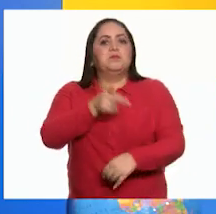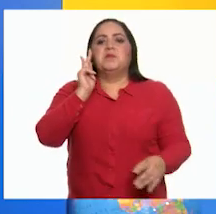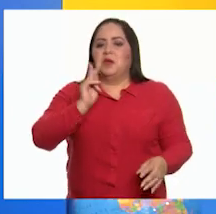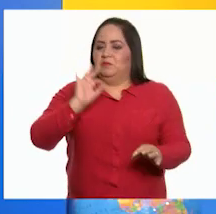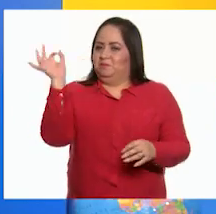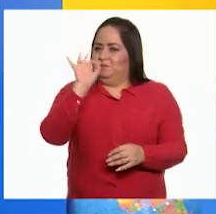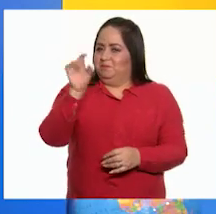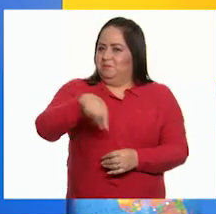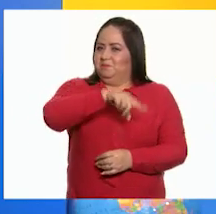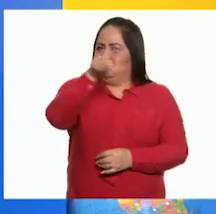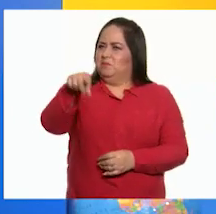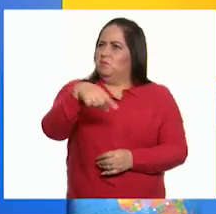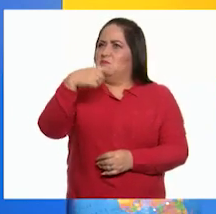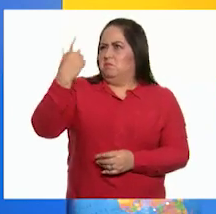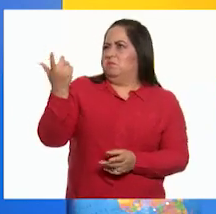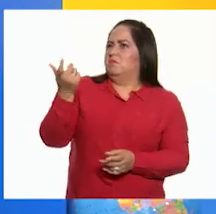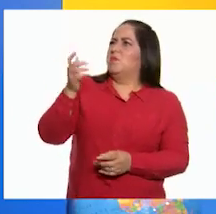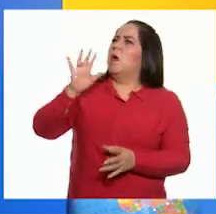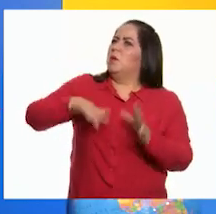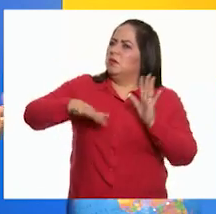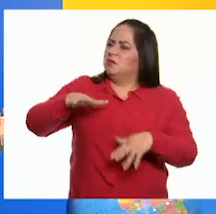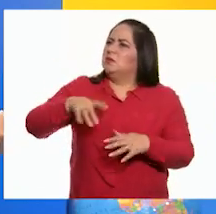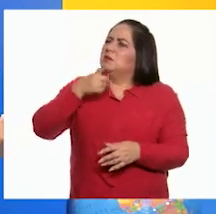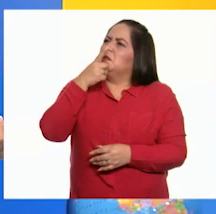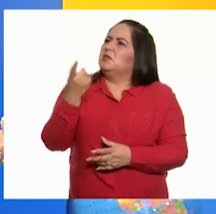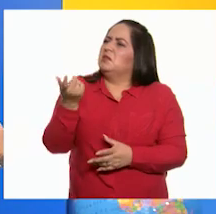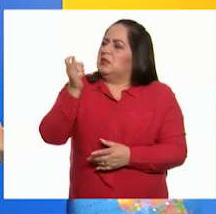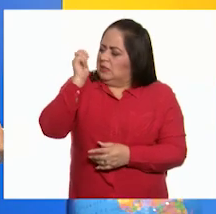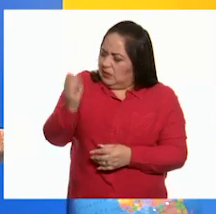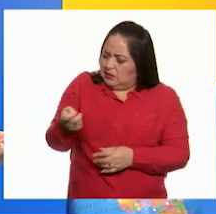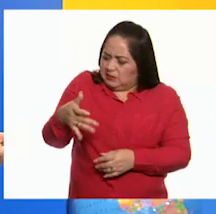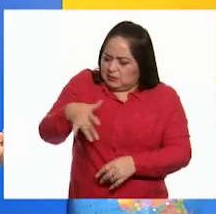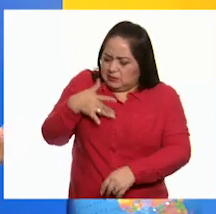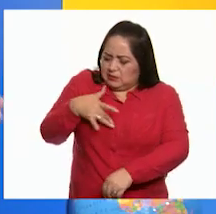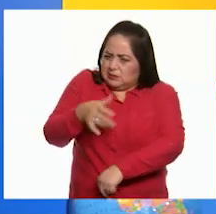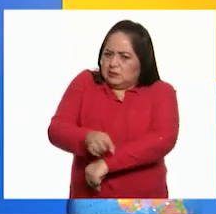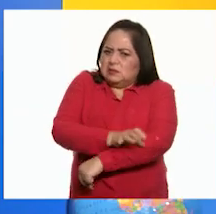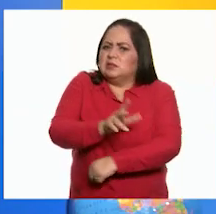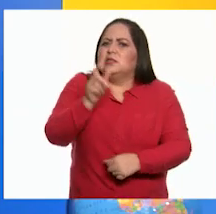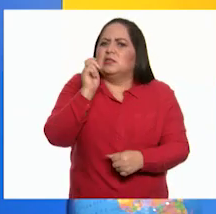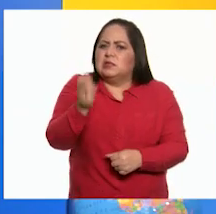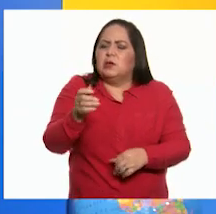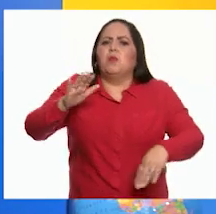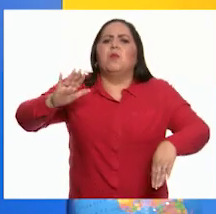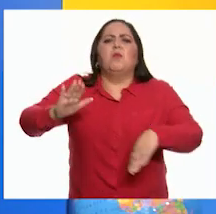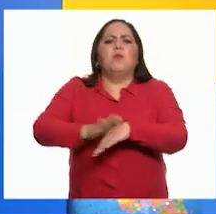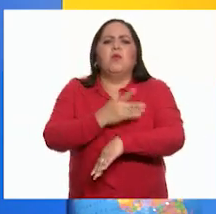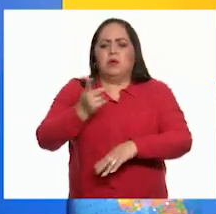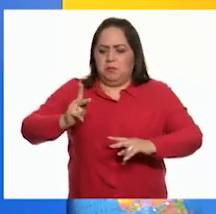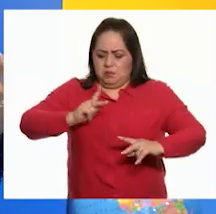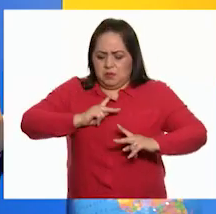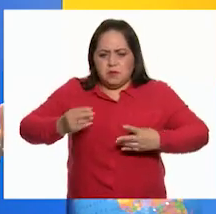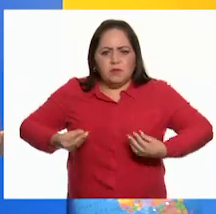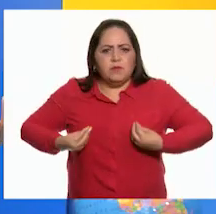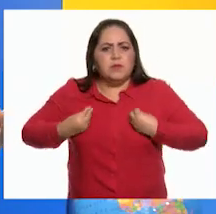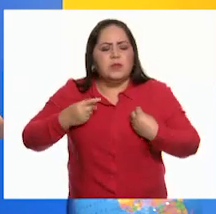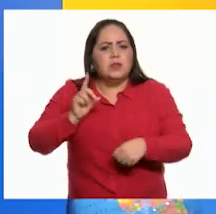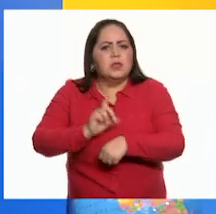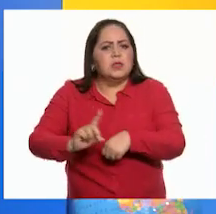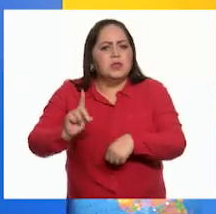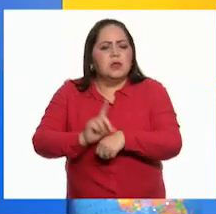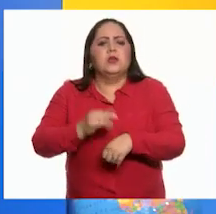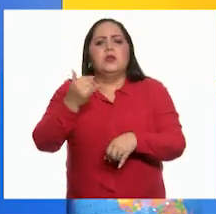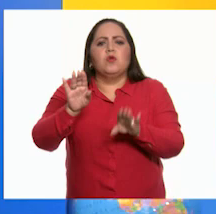Seguramente ustedes se han preguntado más de una vez, ¿qué son los sentimientos? ¿Por qué se presentan en nuestra vida y cómo se